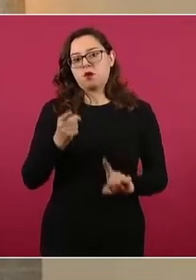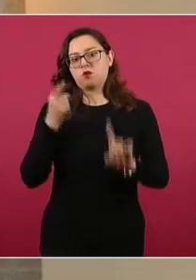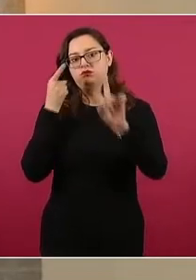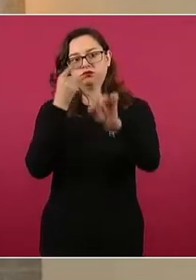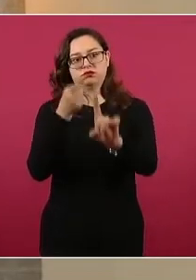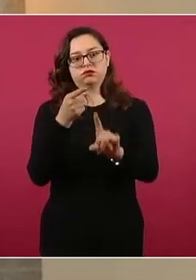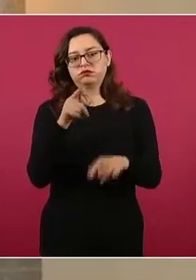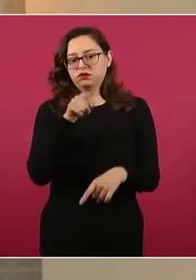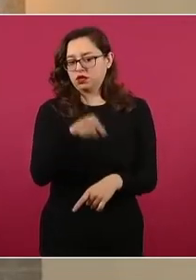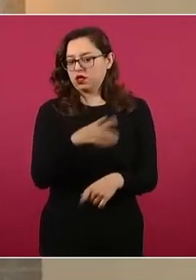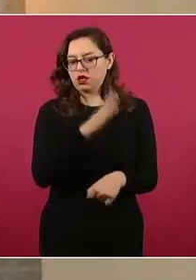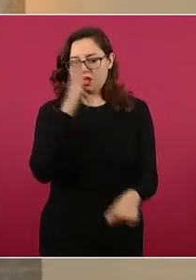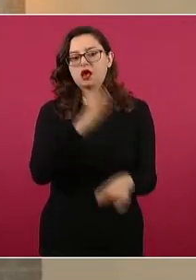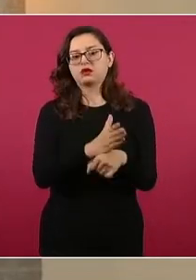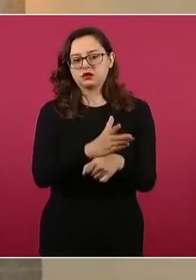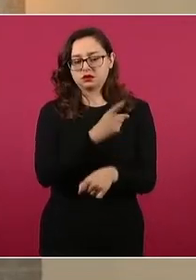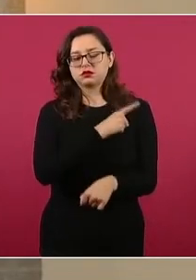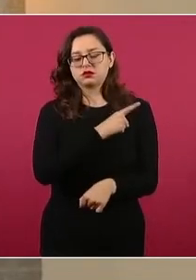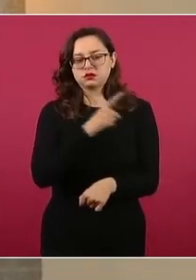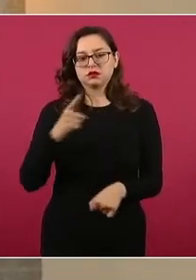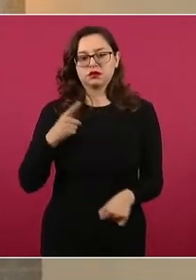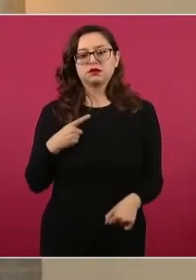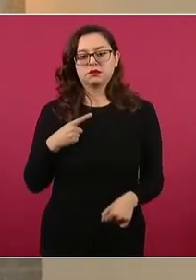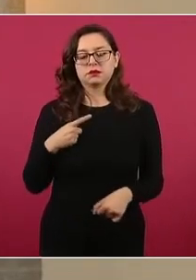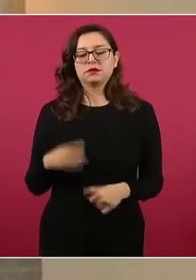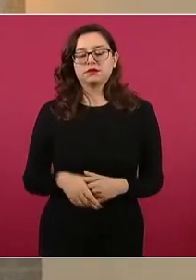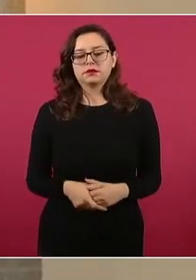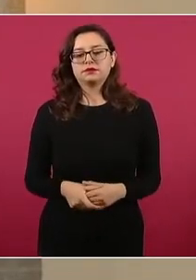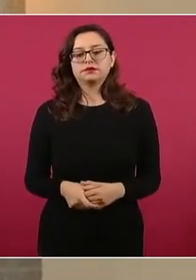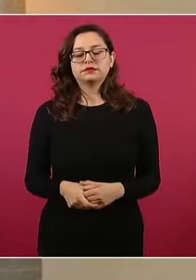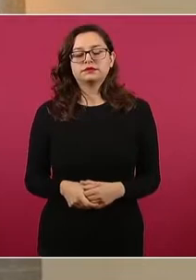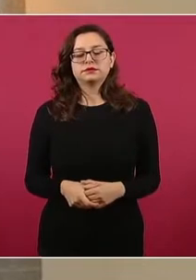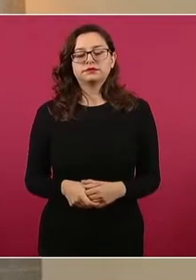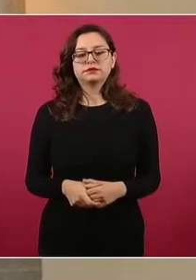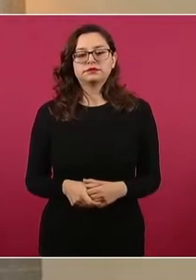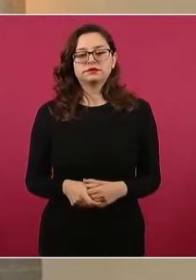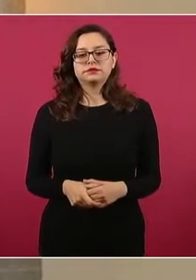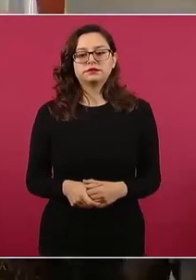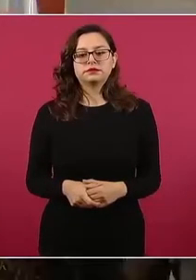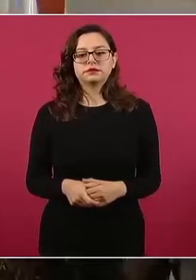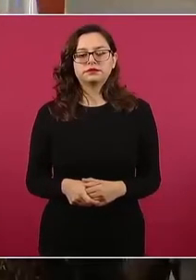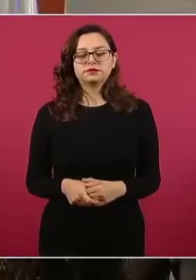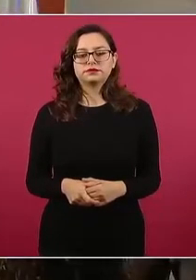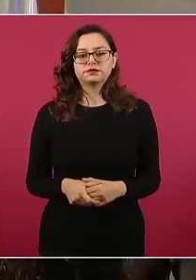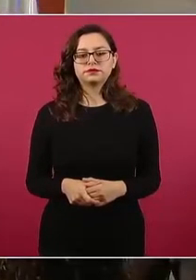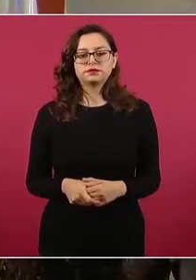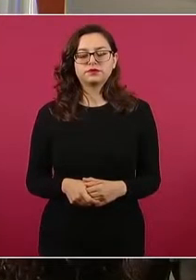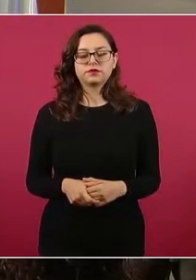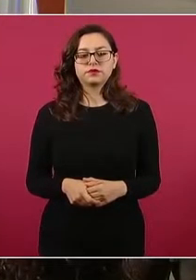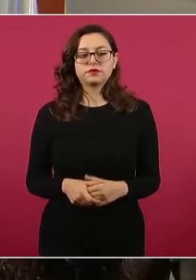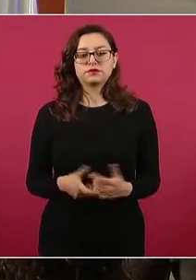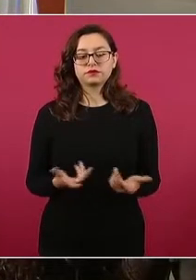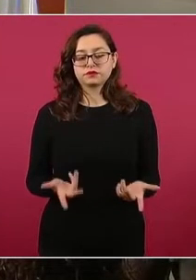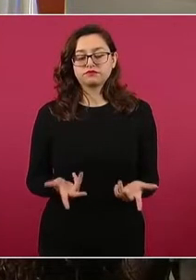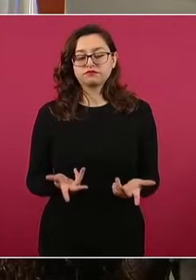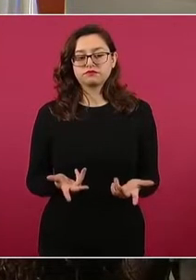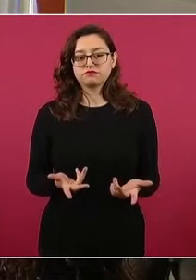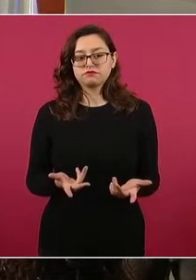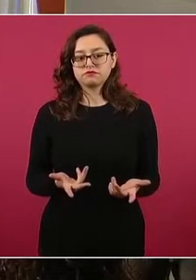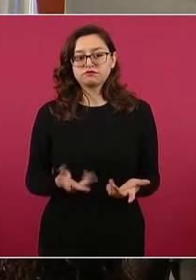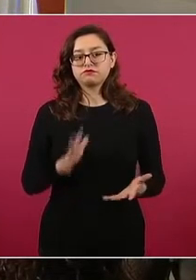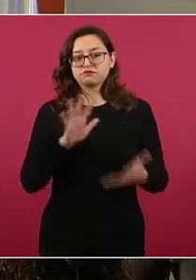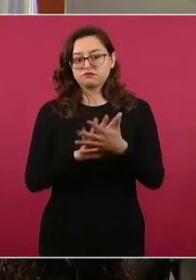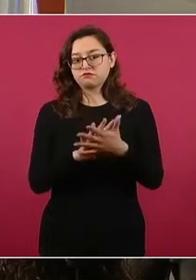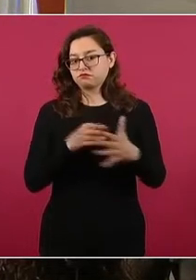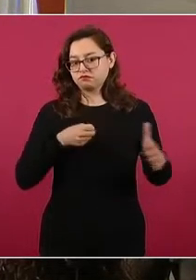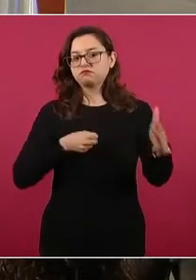prioritario de la Mesa Estatal de Coordinación para la Construcción de Paz. Se impuso la medida cautelar de